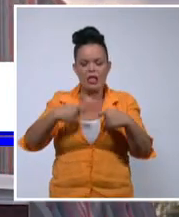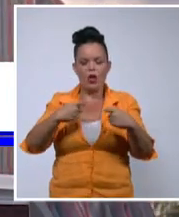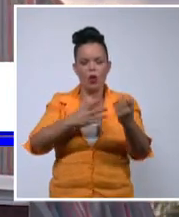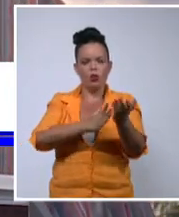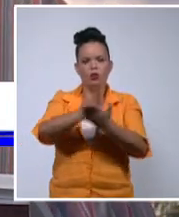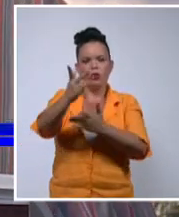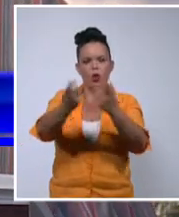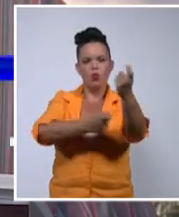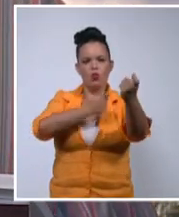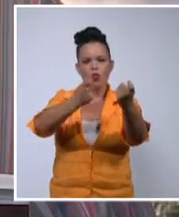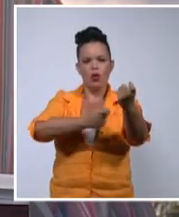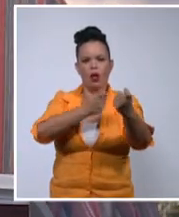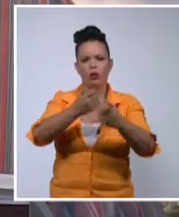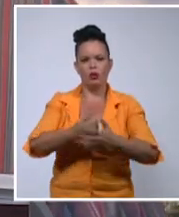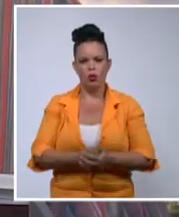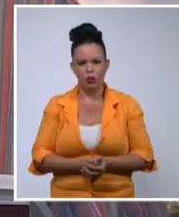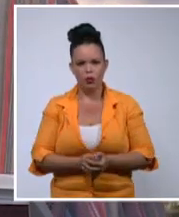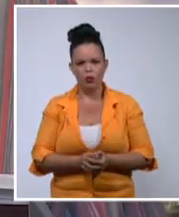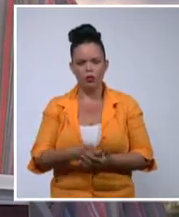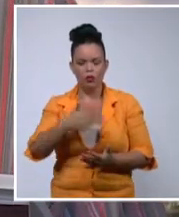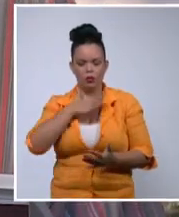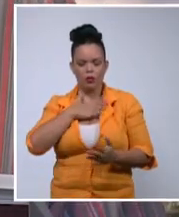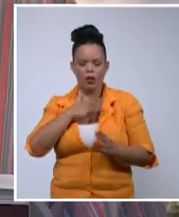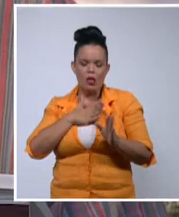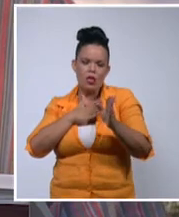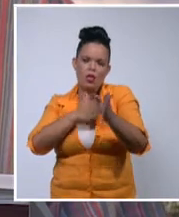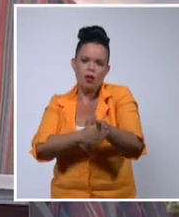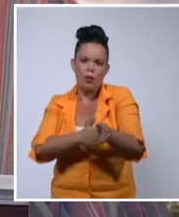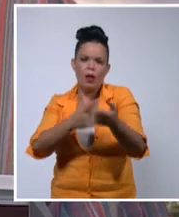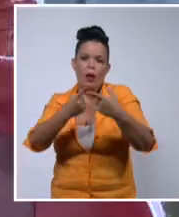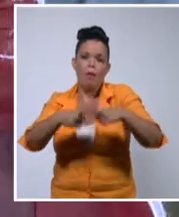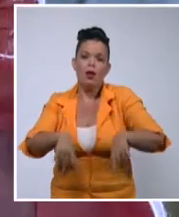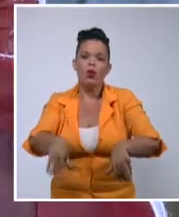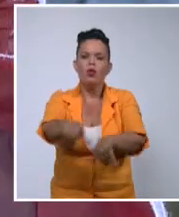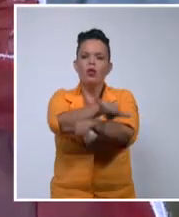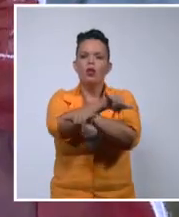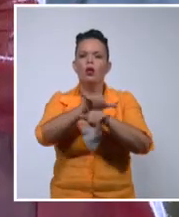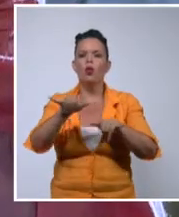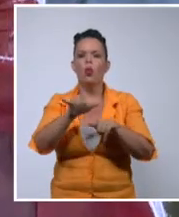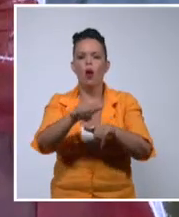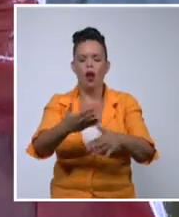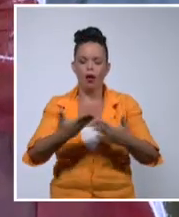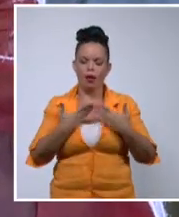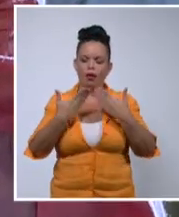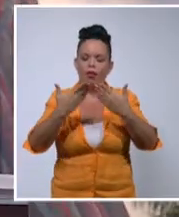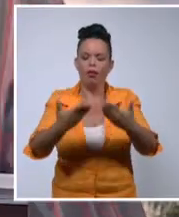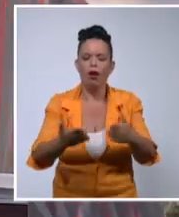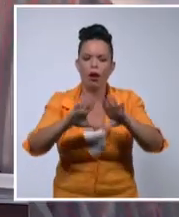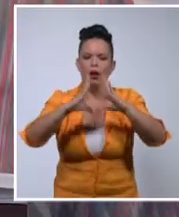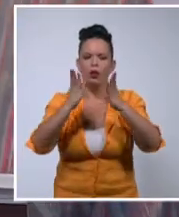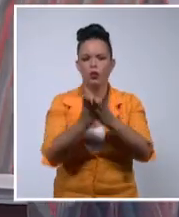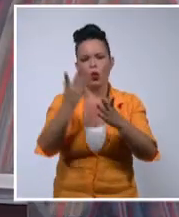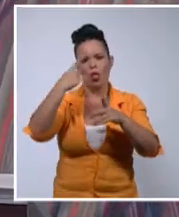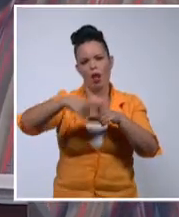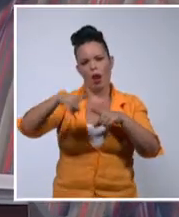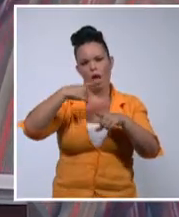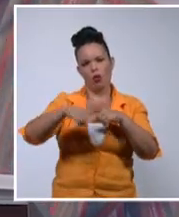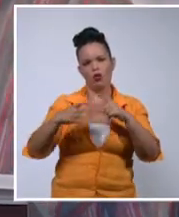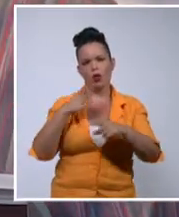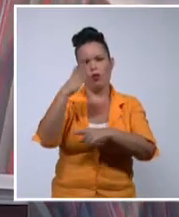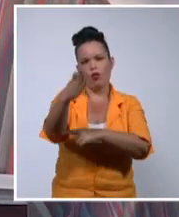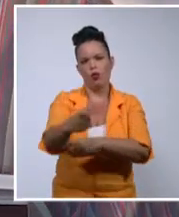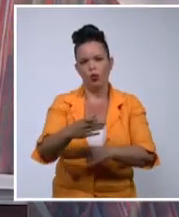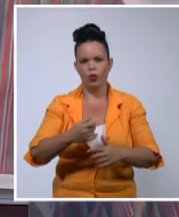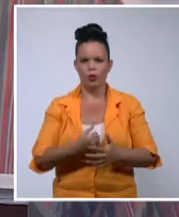sabiduría, con mucha disciplina, pero con la entrega en los programas que tenemos por delante, haciendo posible